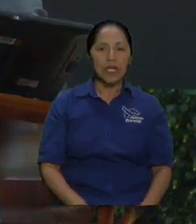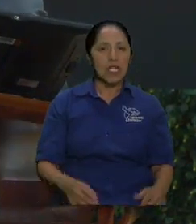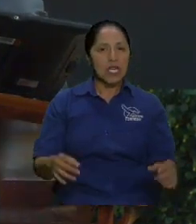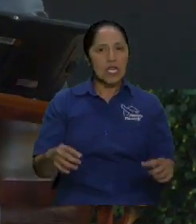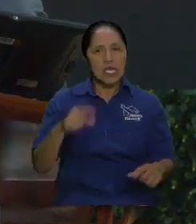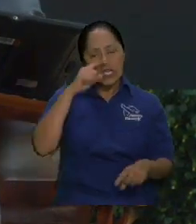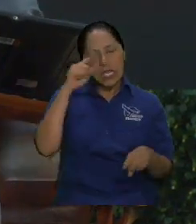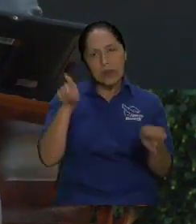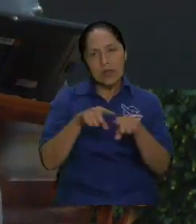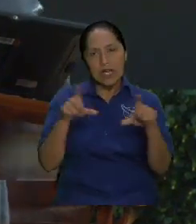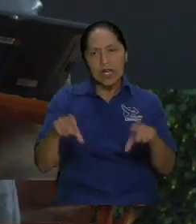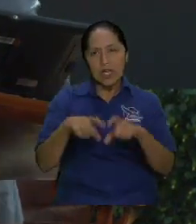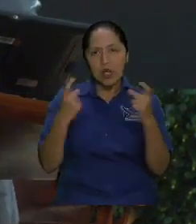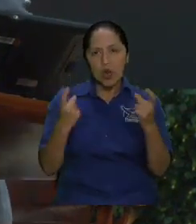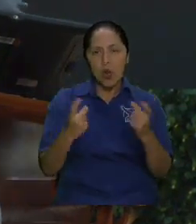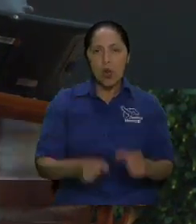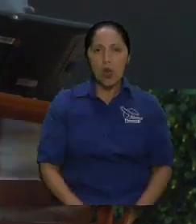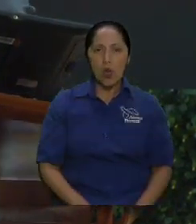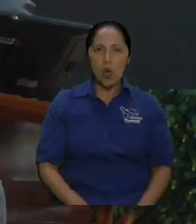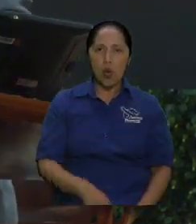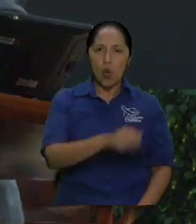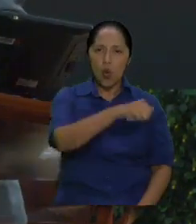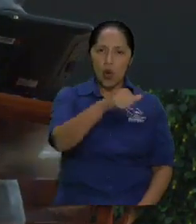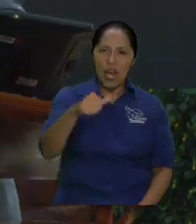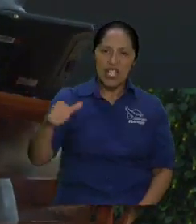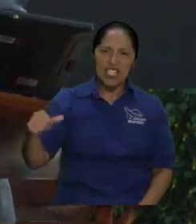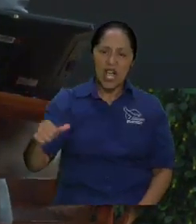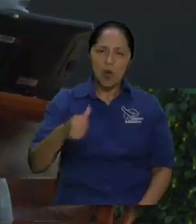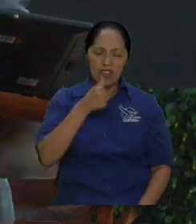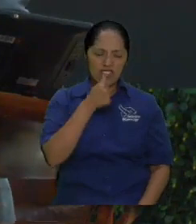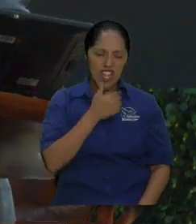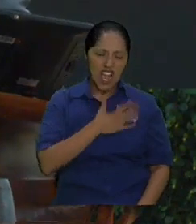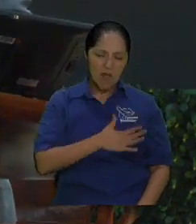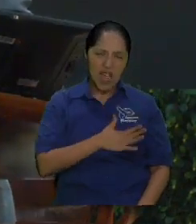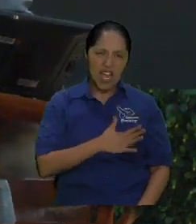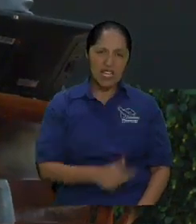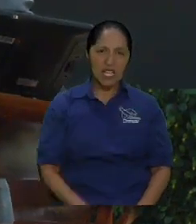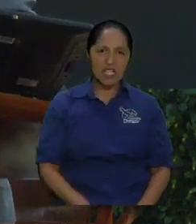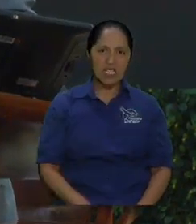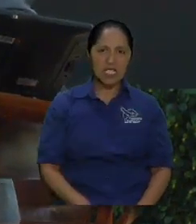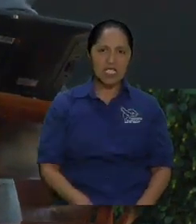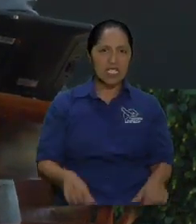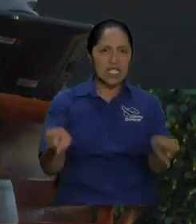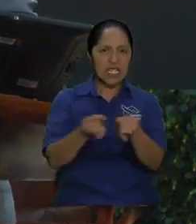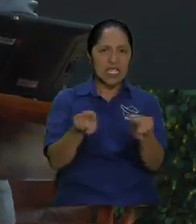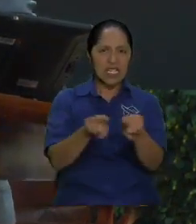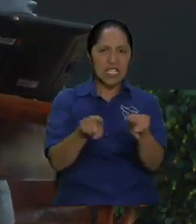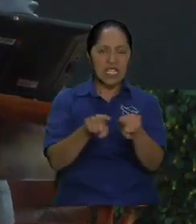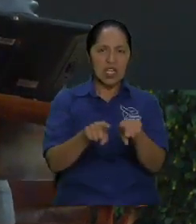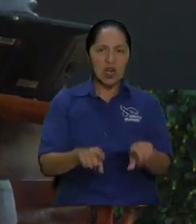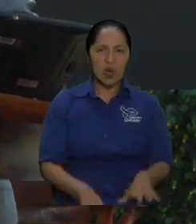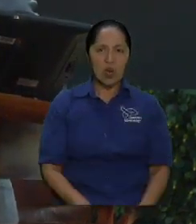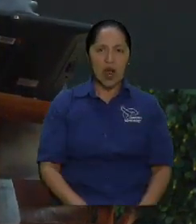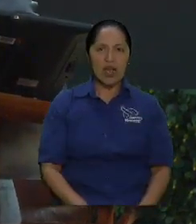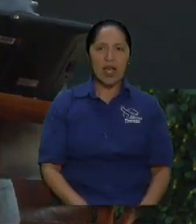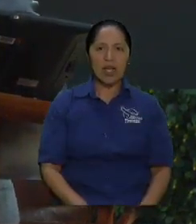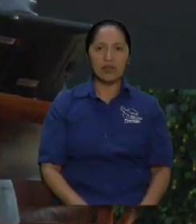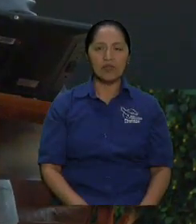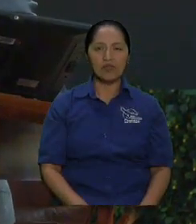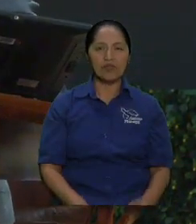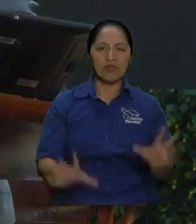Mara venían a ser una especie de purgante. Lo han estudiado algunas personas muy